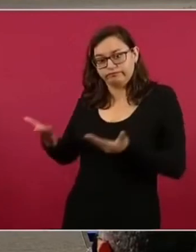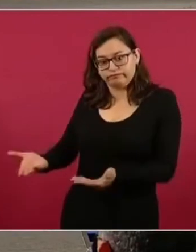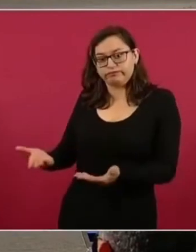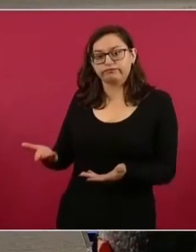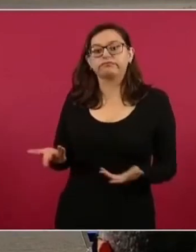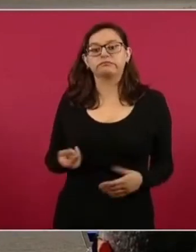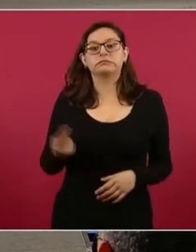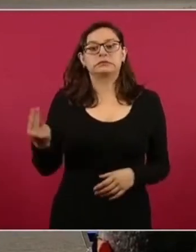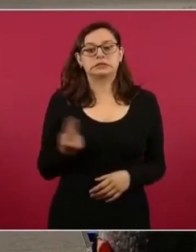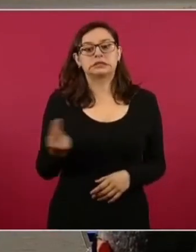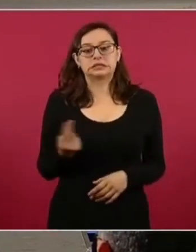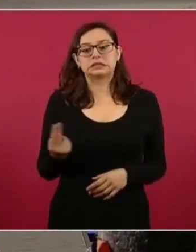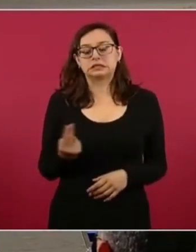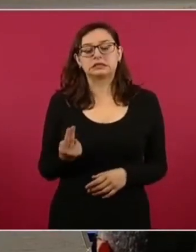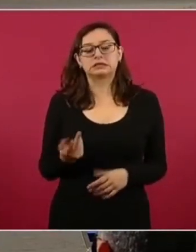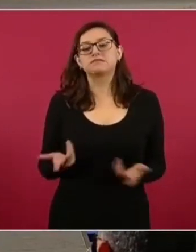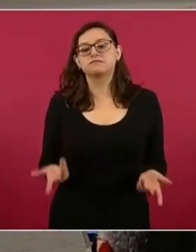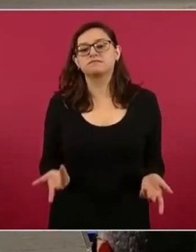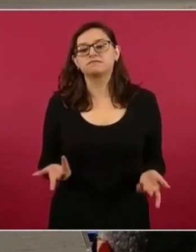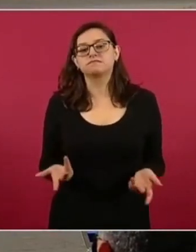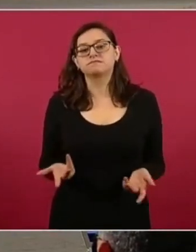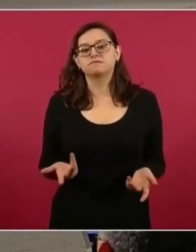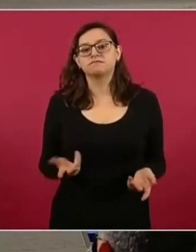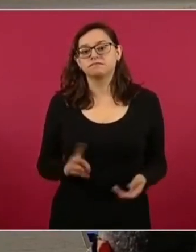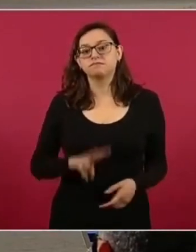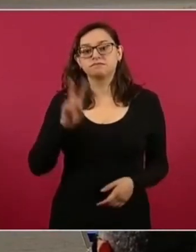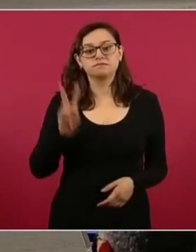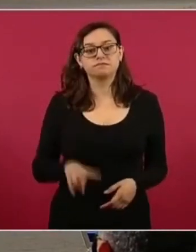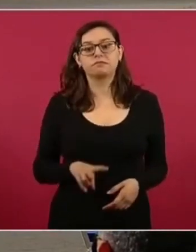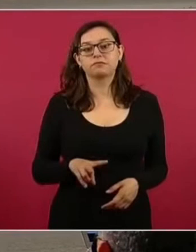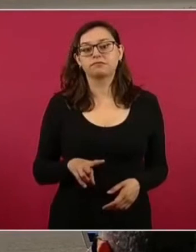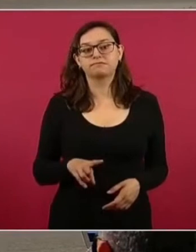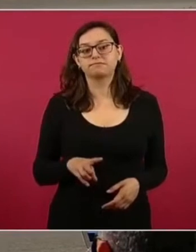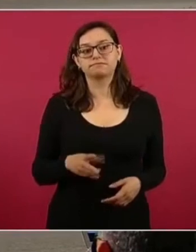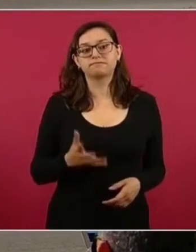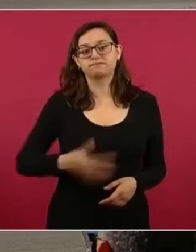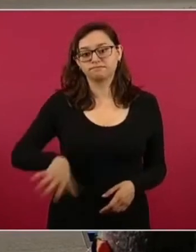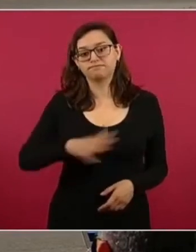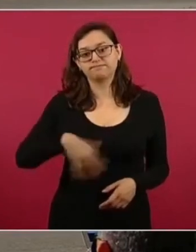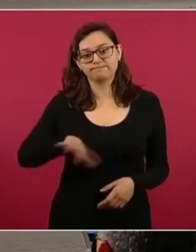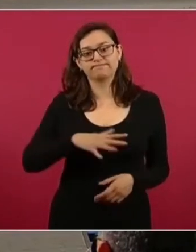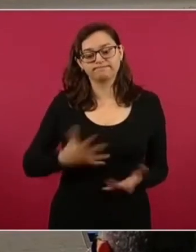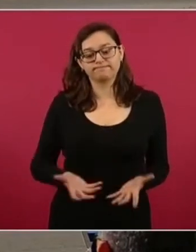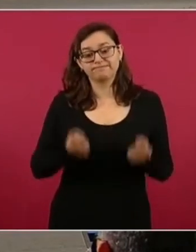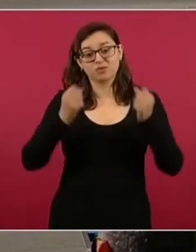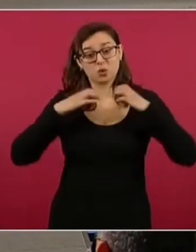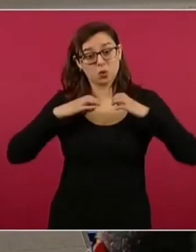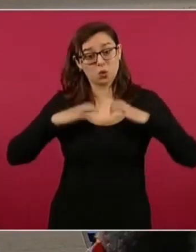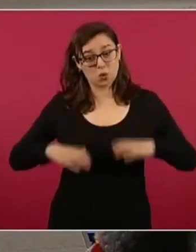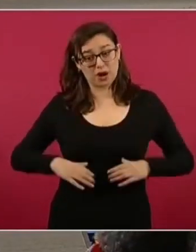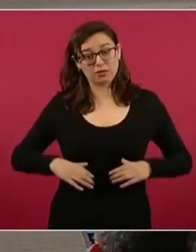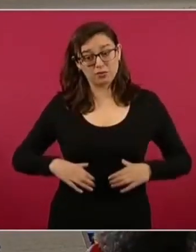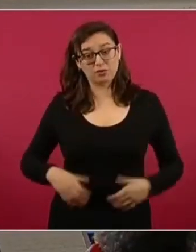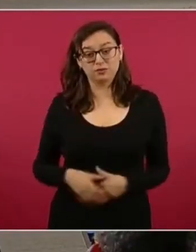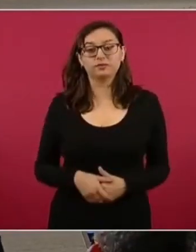Así sería la operación de búsqueda y rescate de cuerpos, señor presidente. Muy bien,